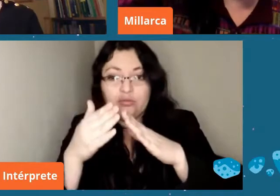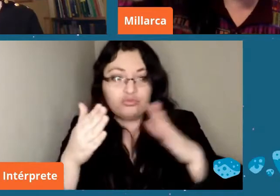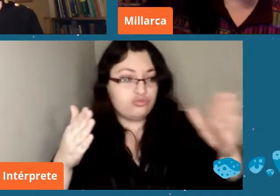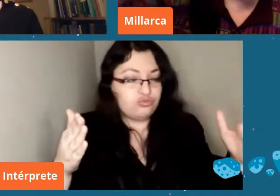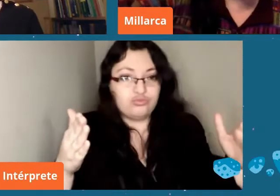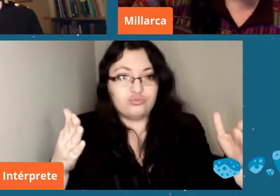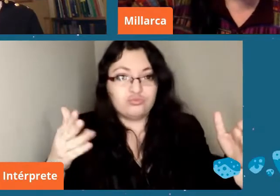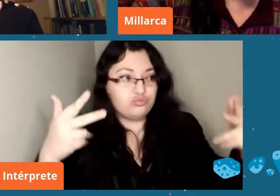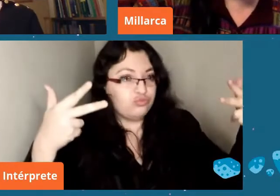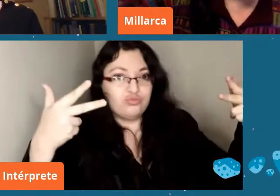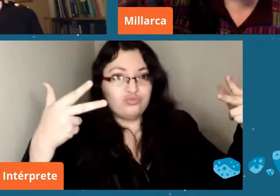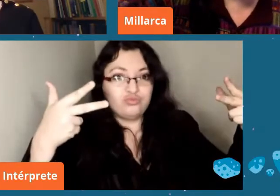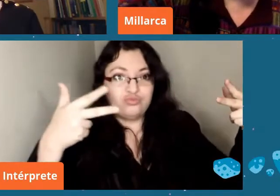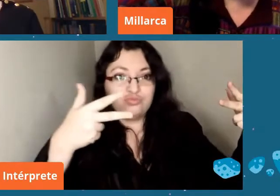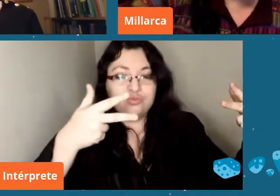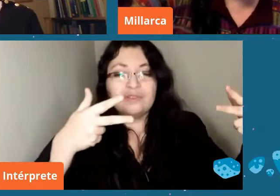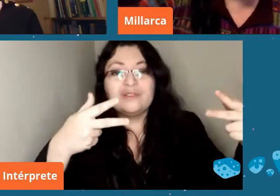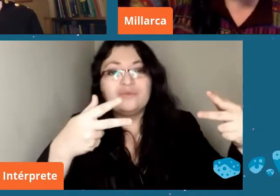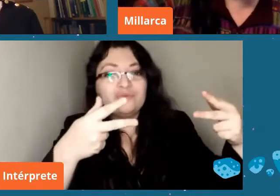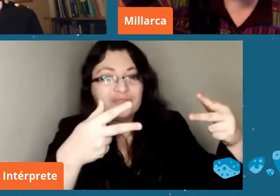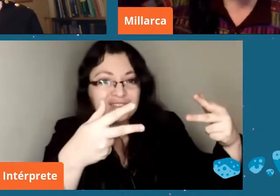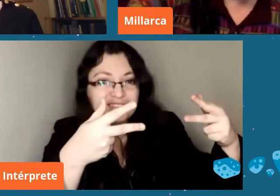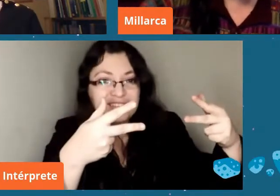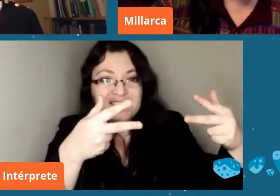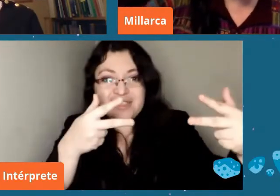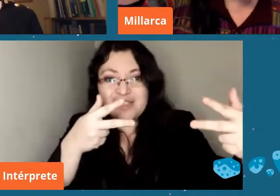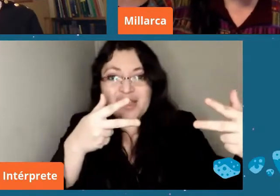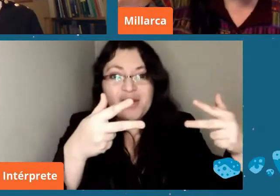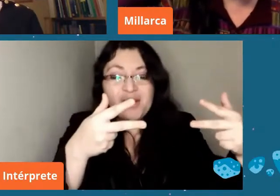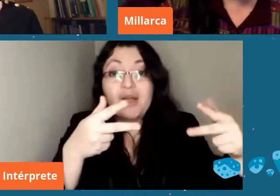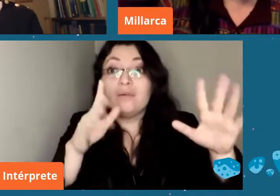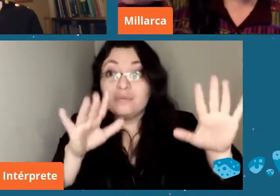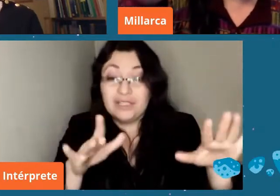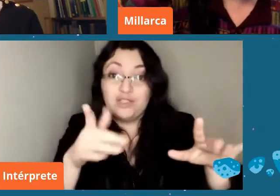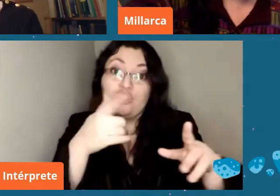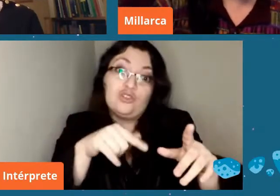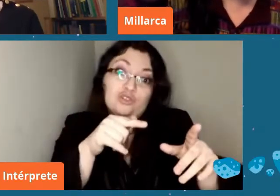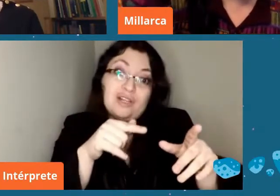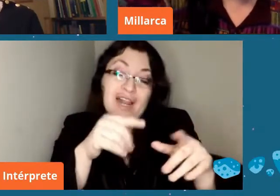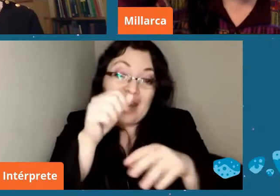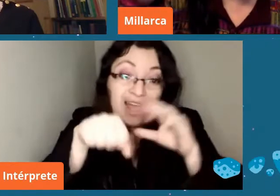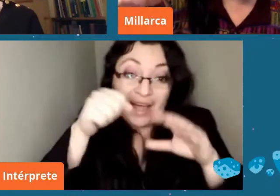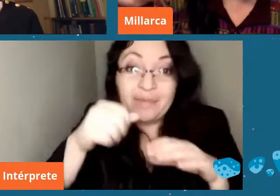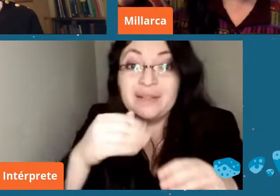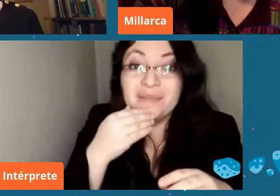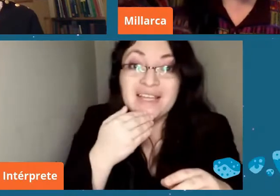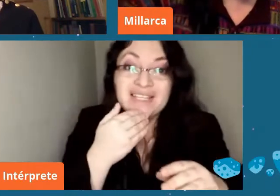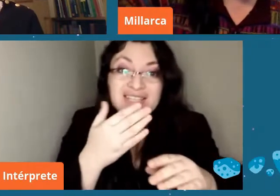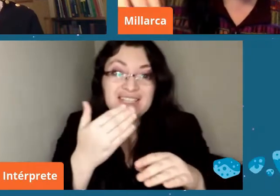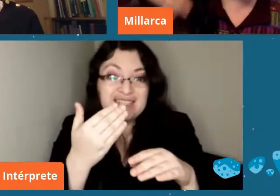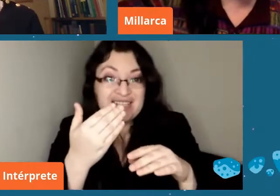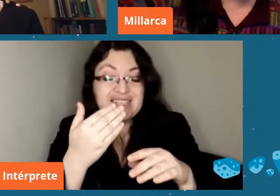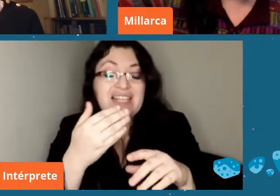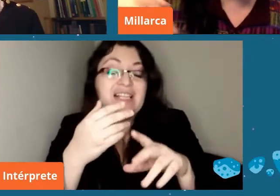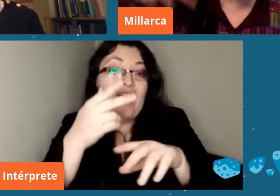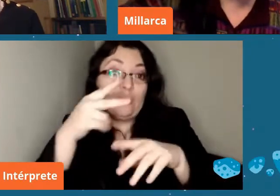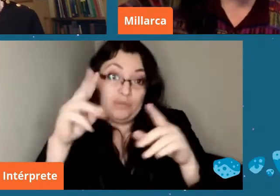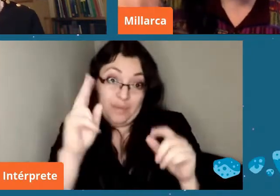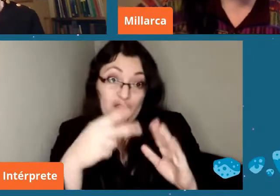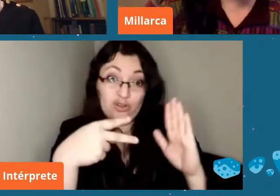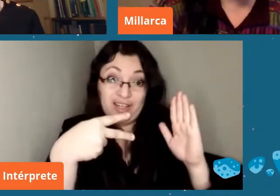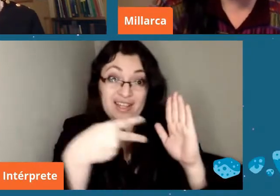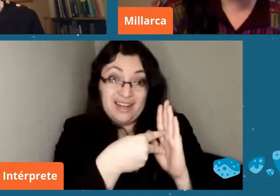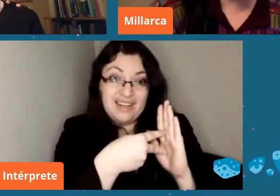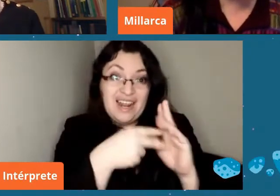tienen que estar conectadas a un poder o sea electricidad y además que tengan internet para ir estar